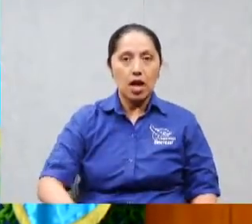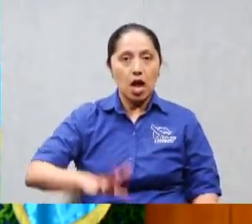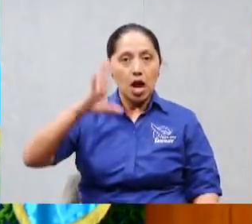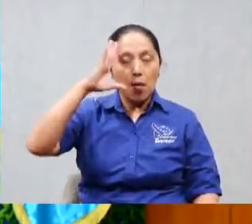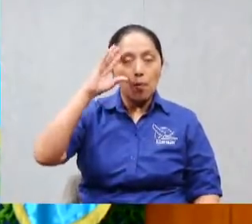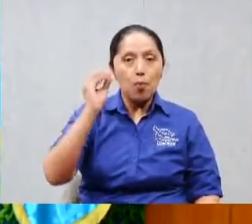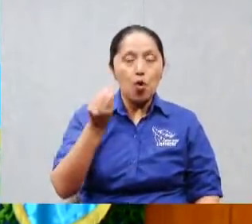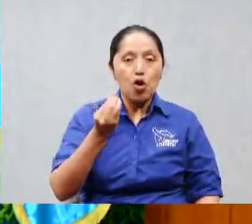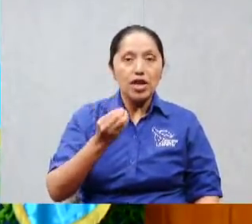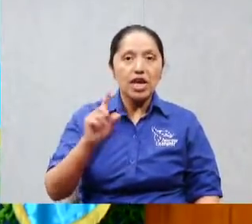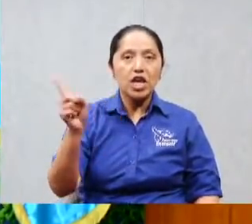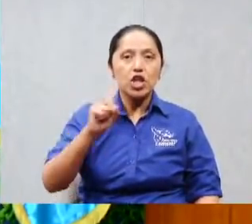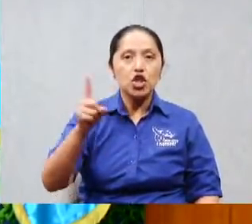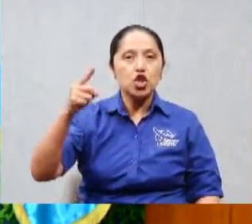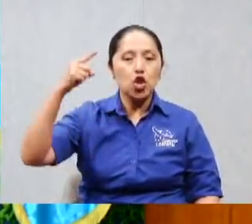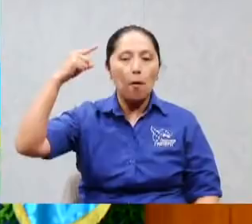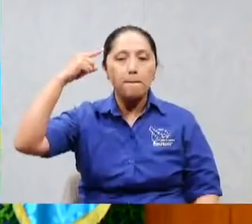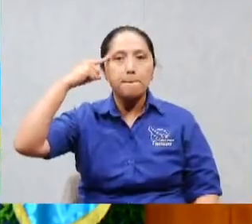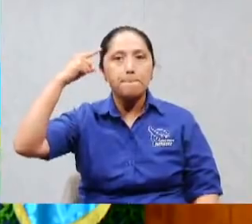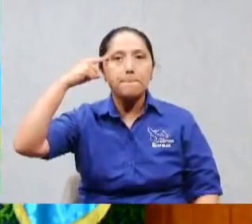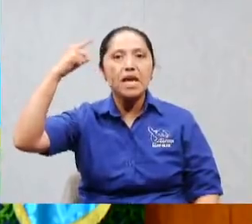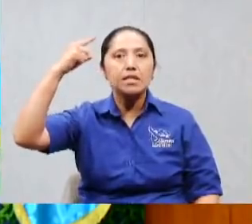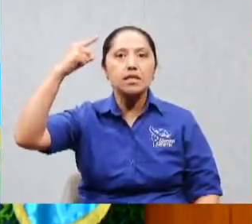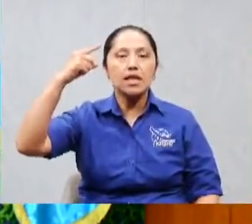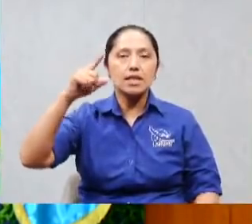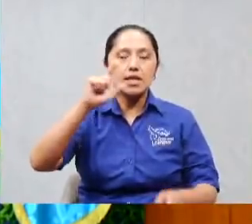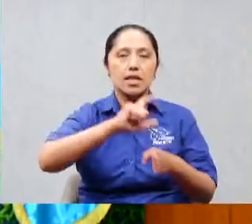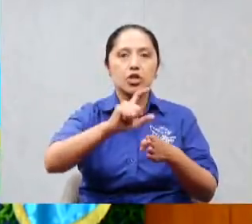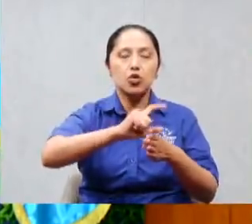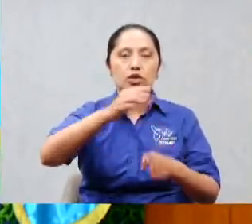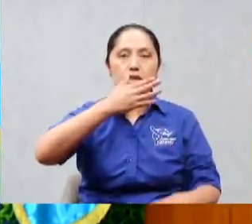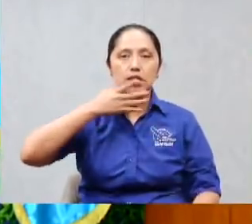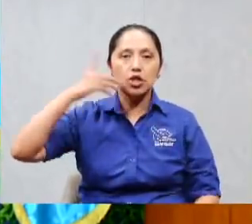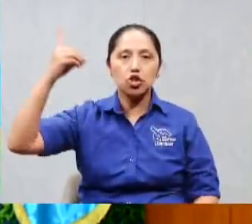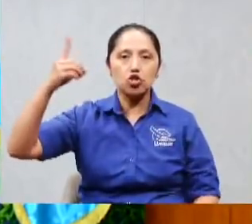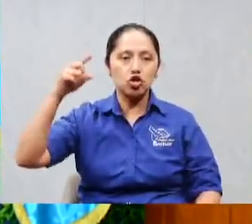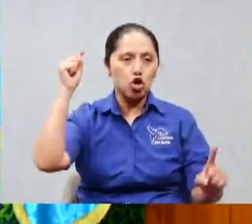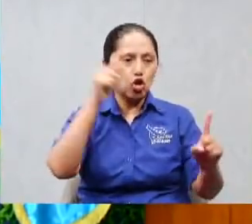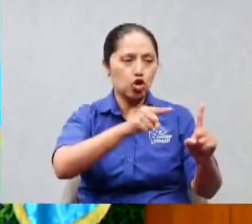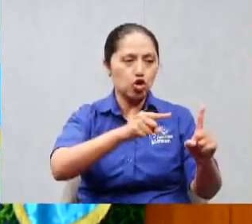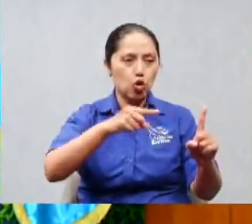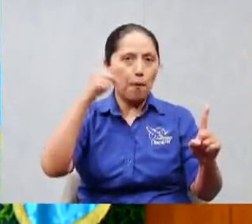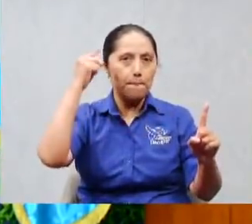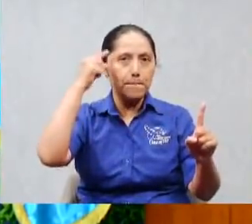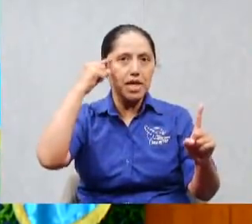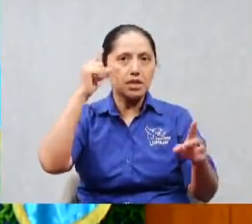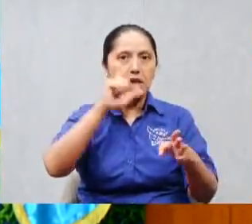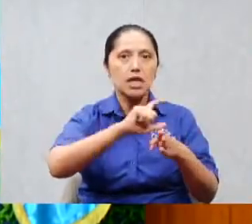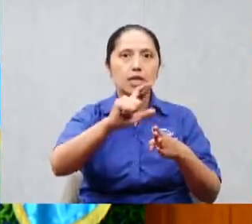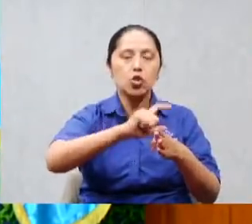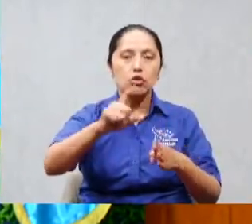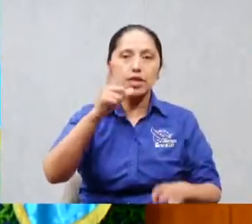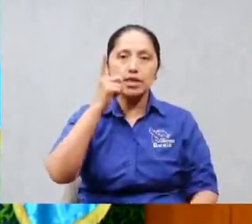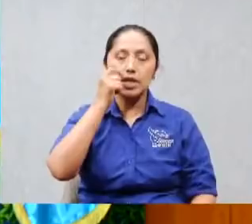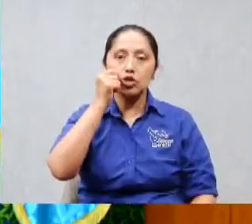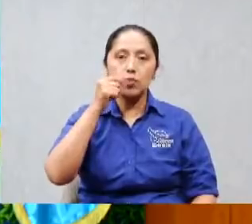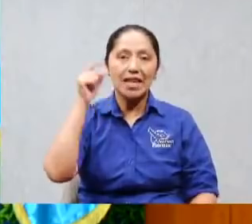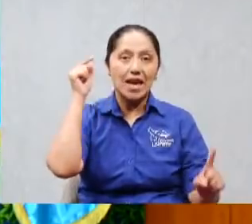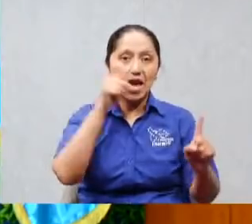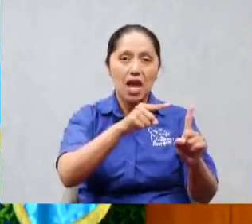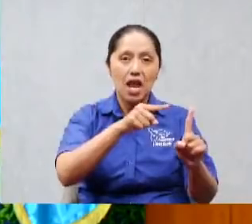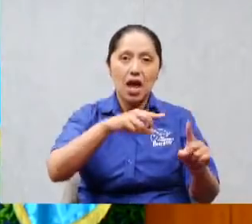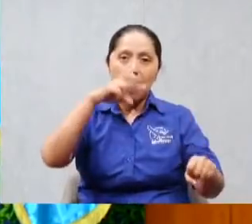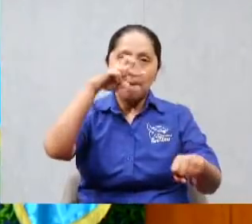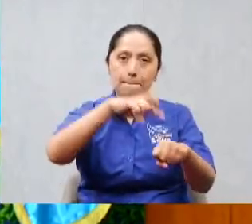sino las cosas de los hombres entonces él tenía que deponer su manera de